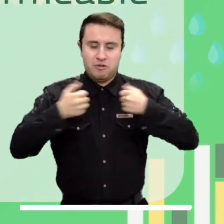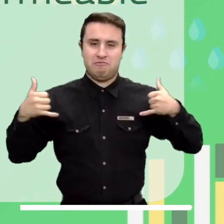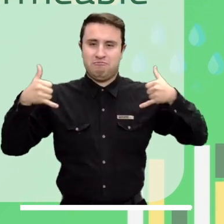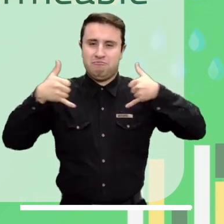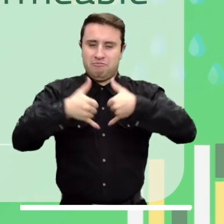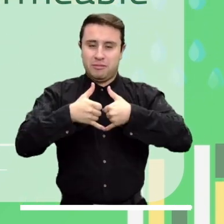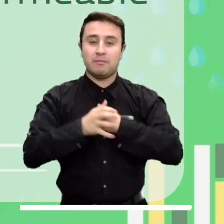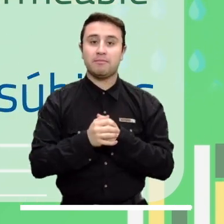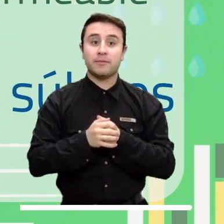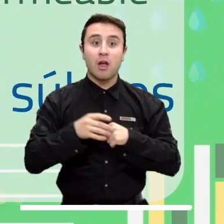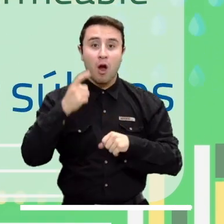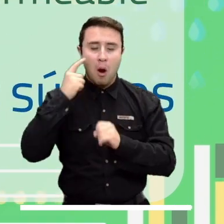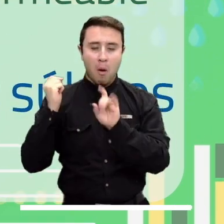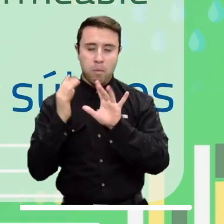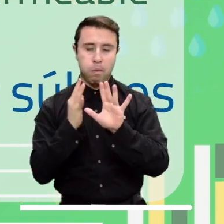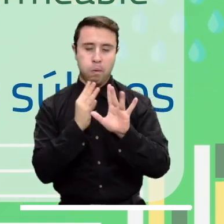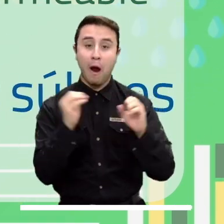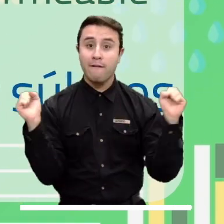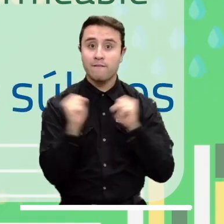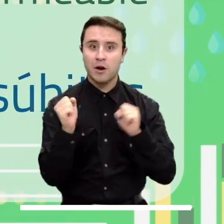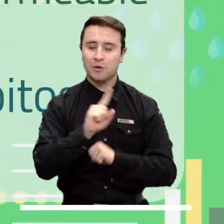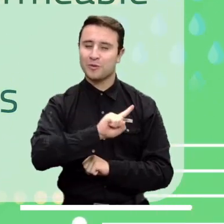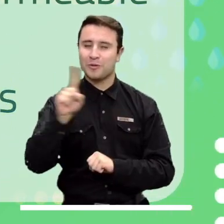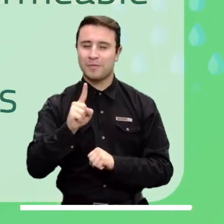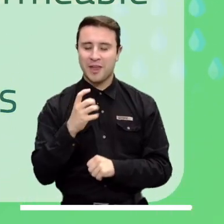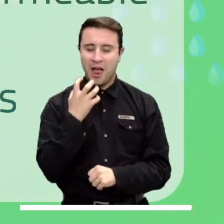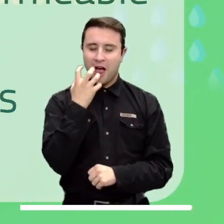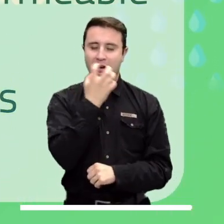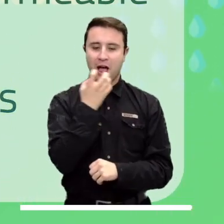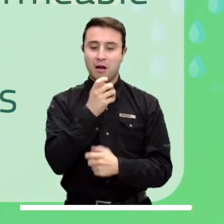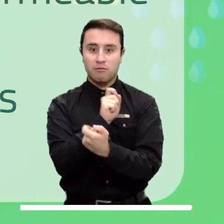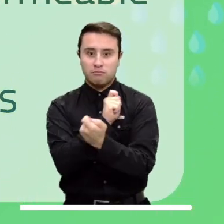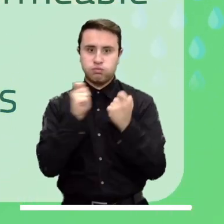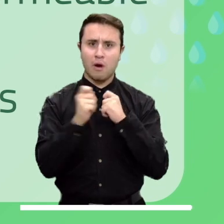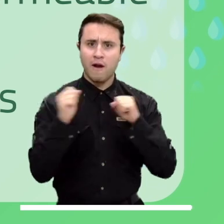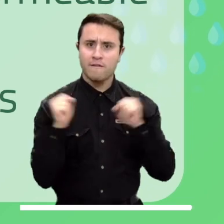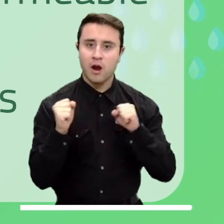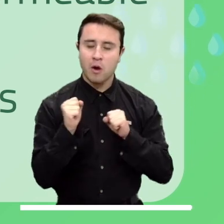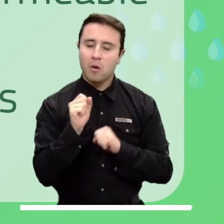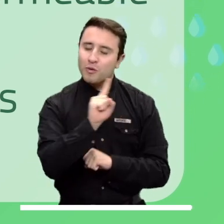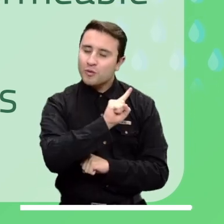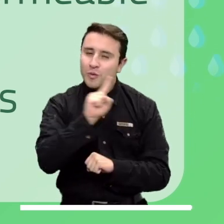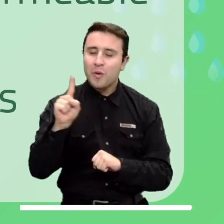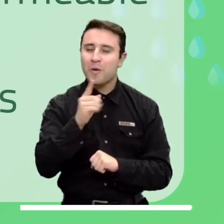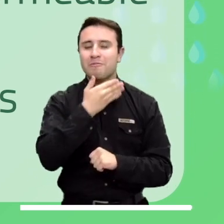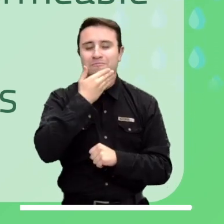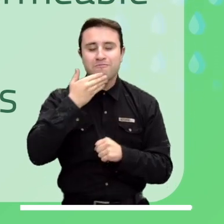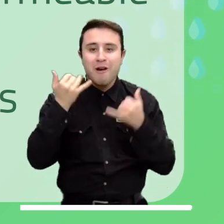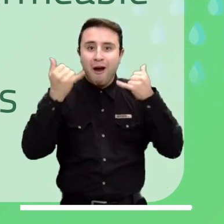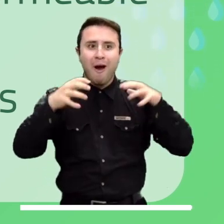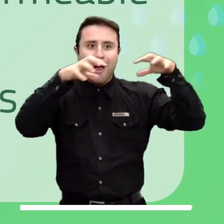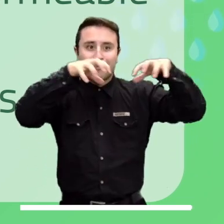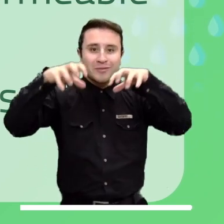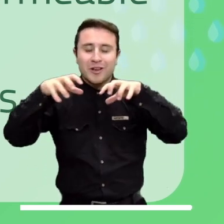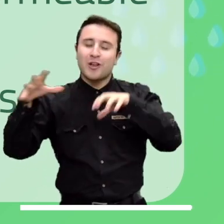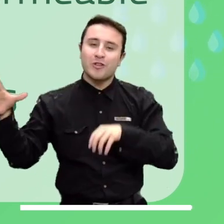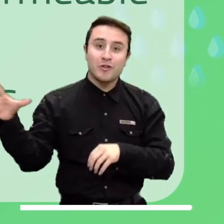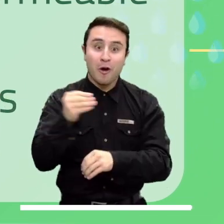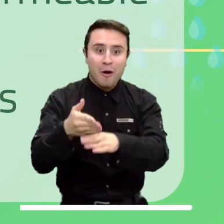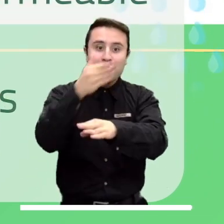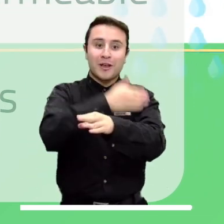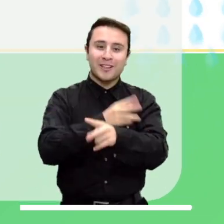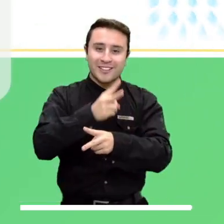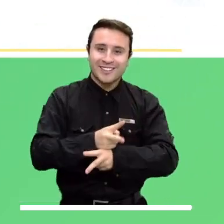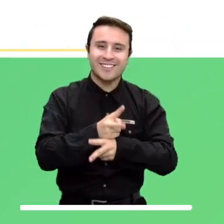las corrientes frías de aire. No se exponga a cambios súbitos de temperatura. En esta temporada de lluvias, todos debemos